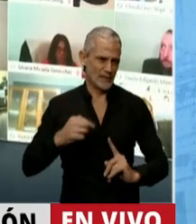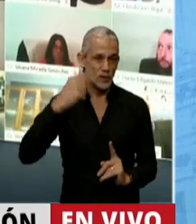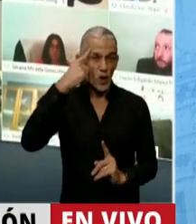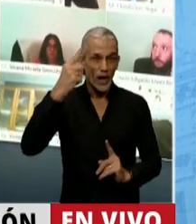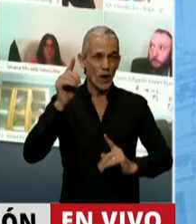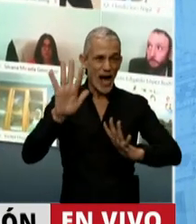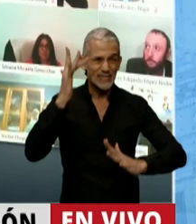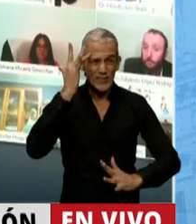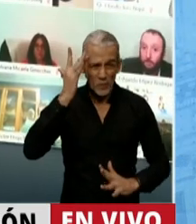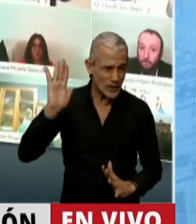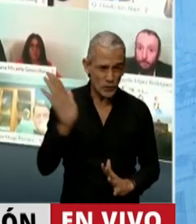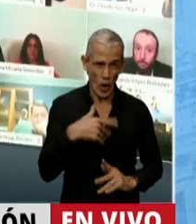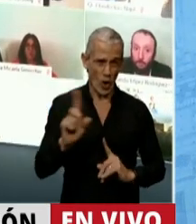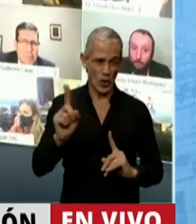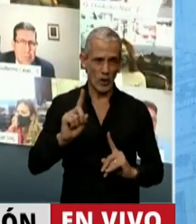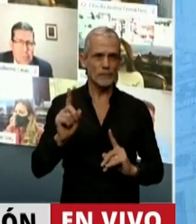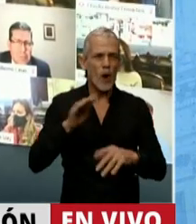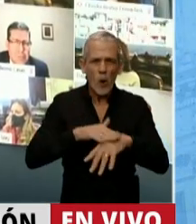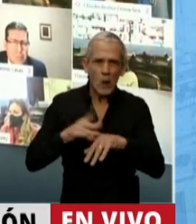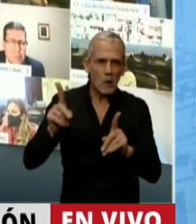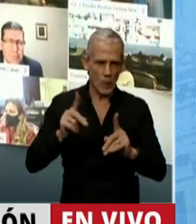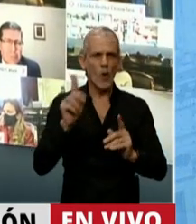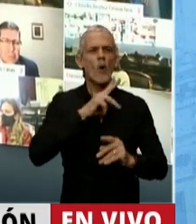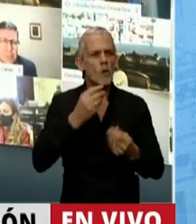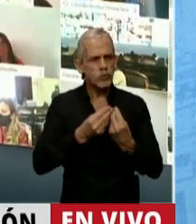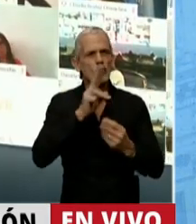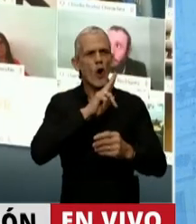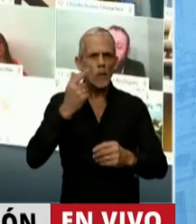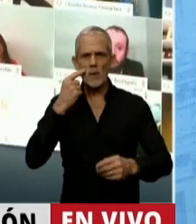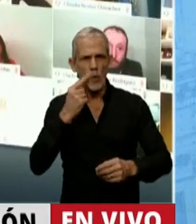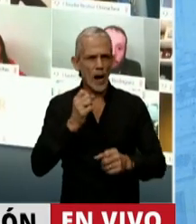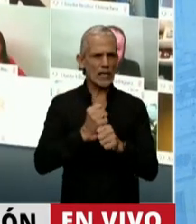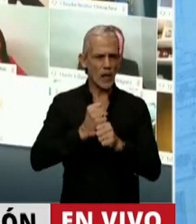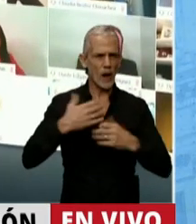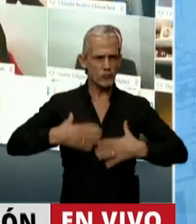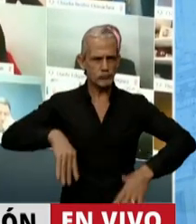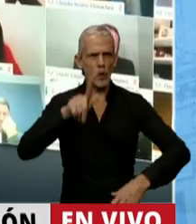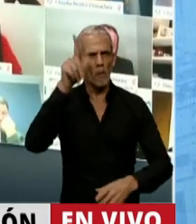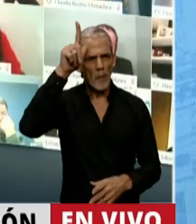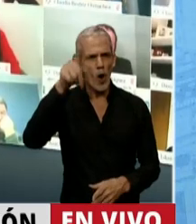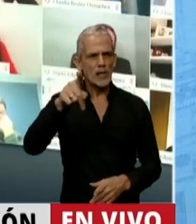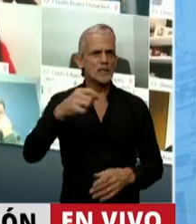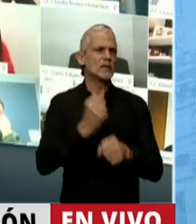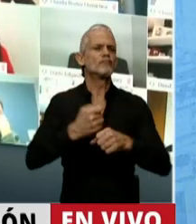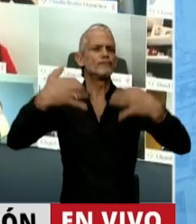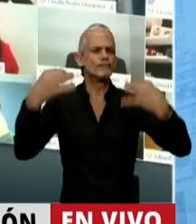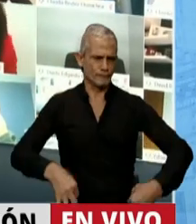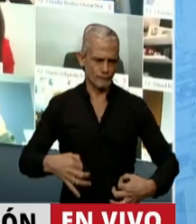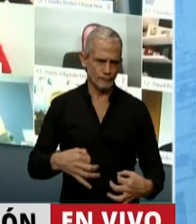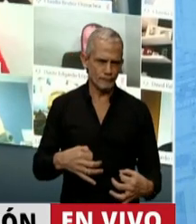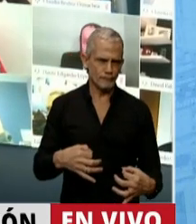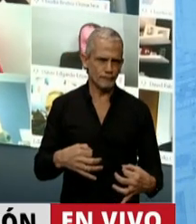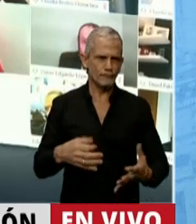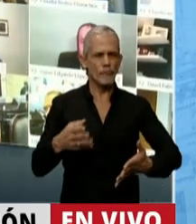sean sujetos de sospecha. Hay muchos hombres y mujeres de la fuerza que trabajan dignamente y que entonces cualquier tipo